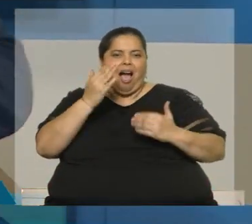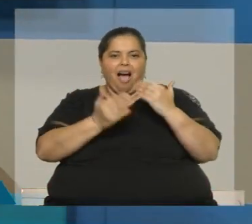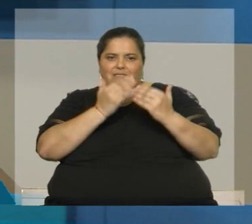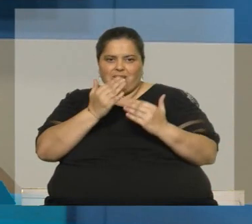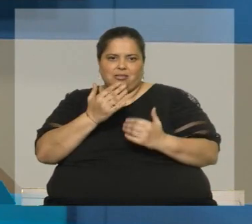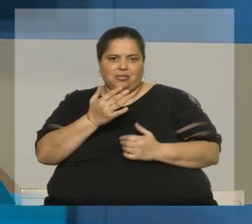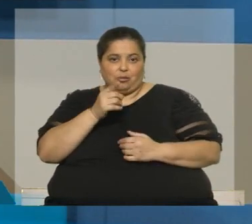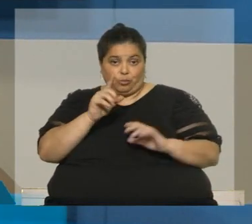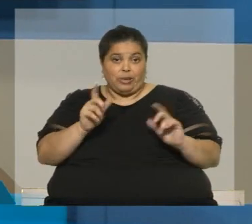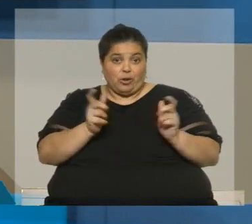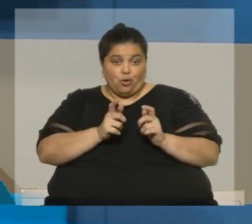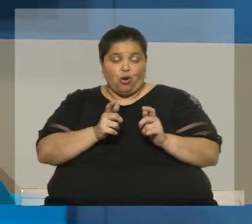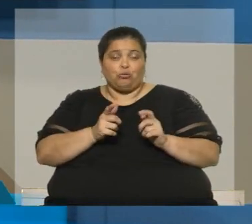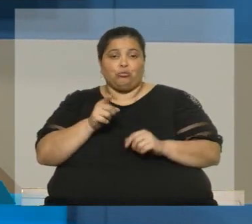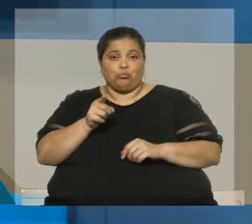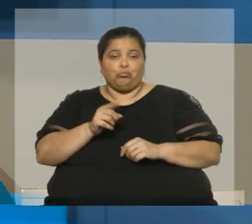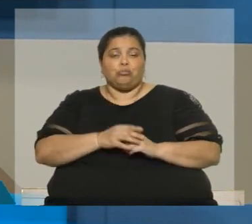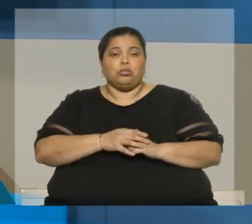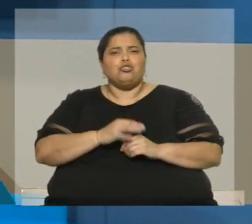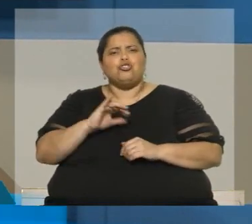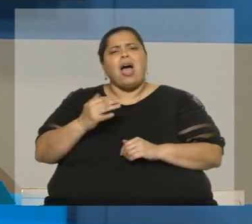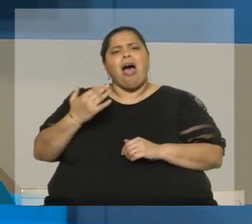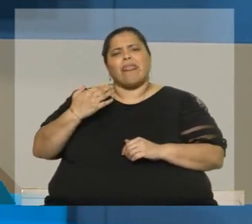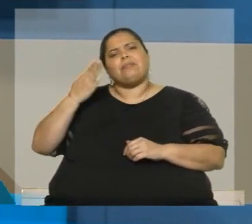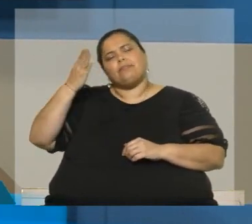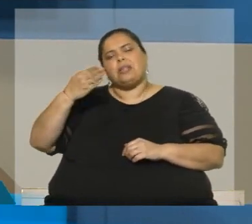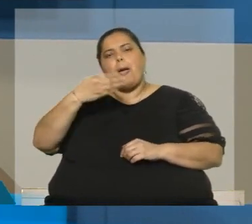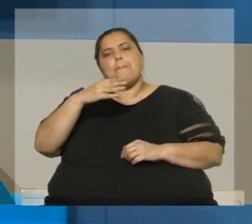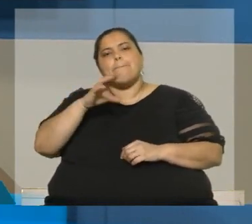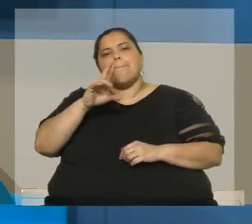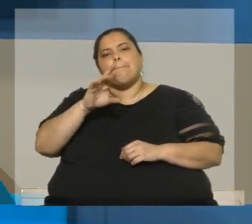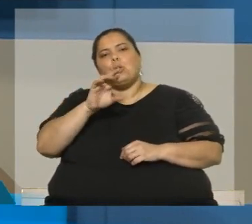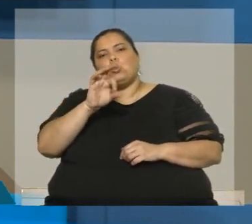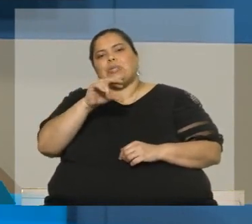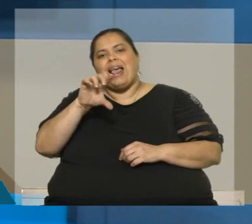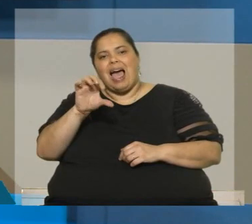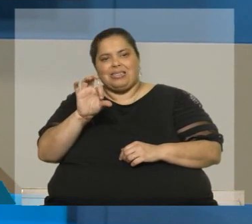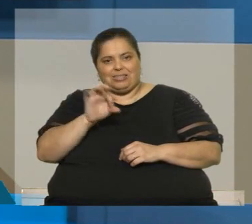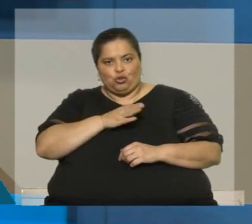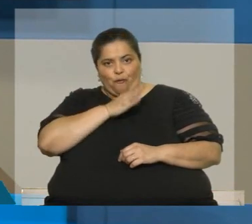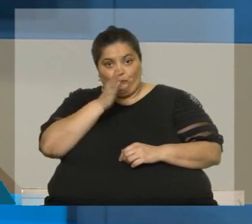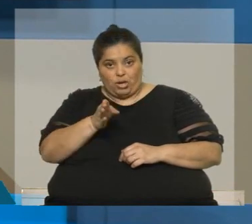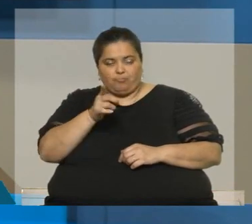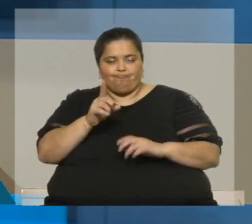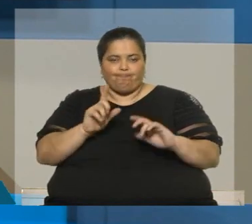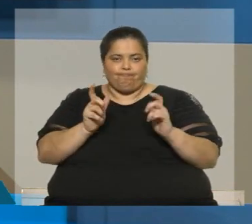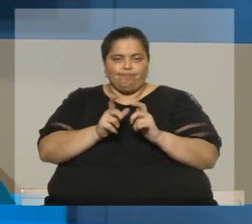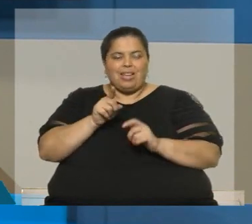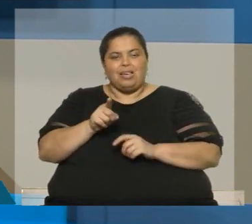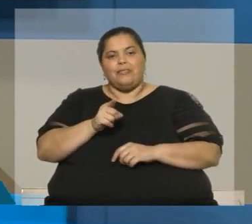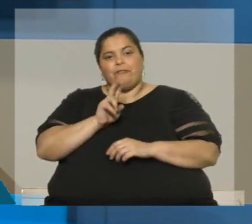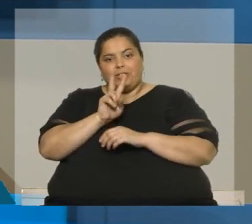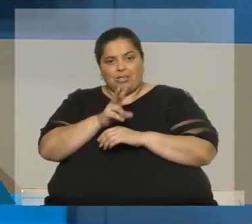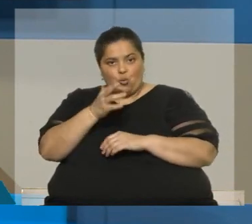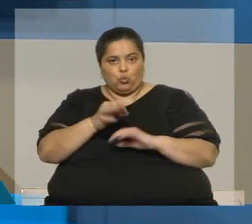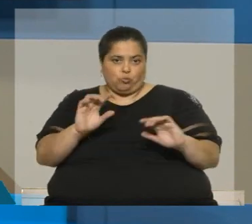Con Bustillo. Sí, con Bustillo en Bruselas cuando hizo una visita que se reunió con Josep Burrell, se reunió también